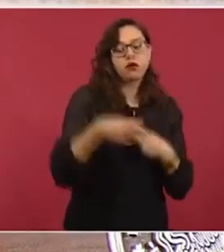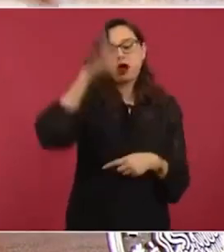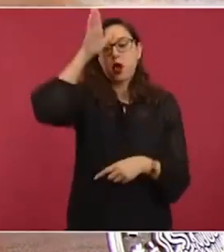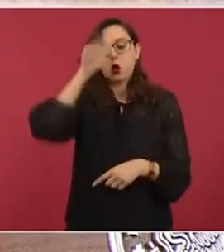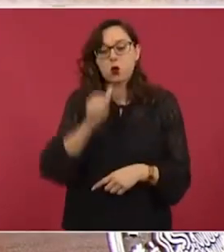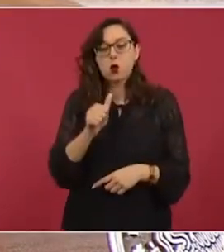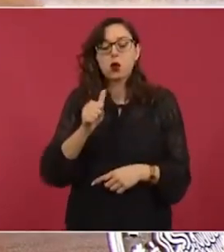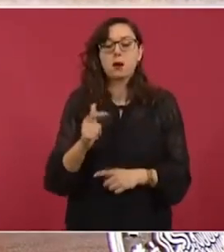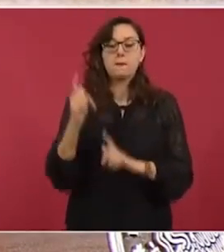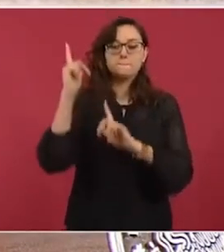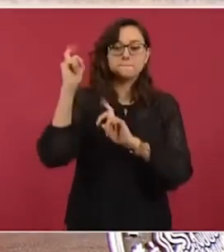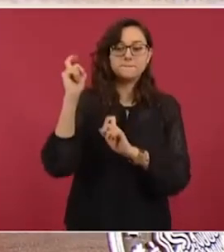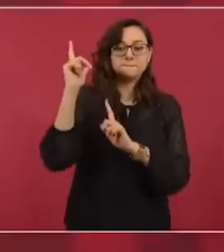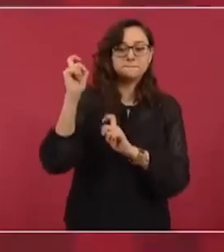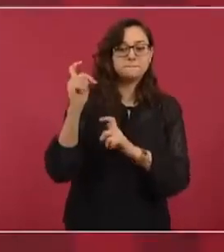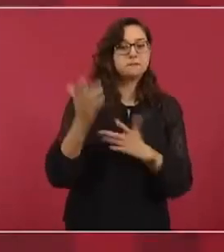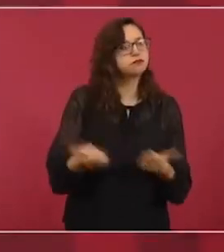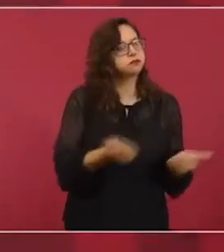introducir armas.